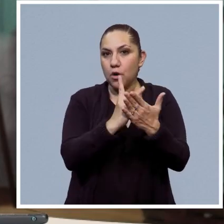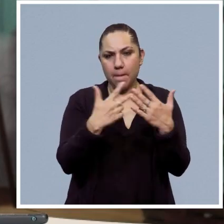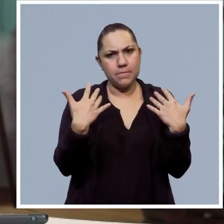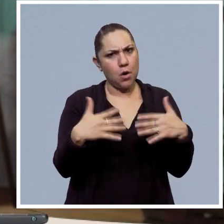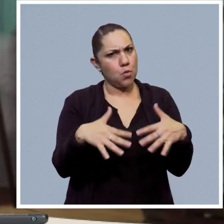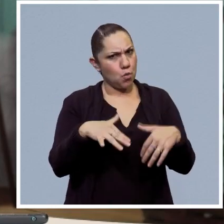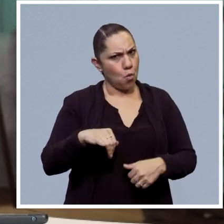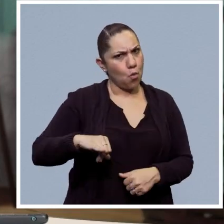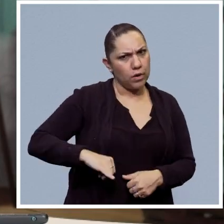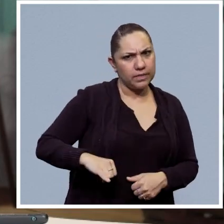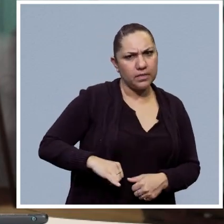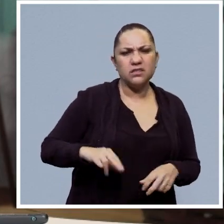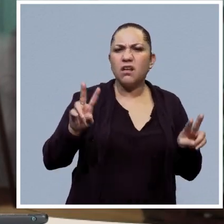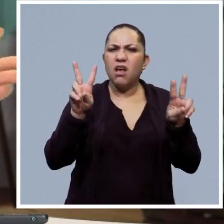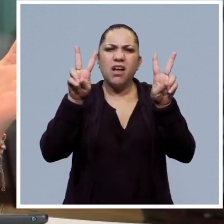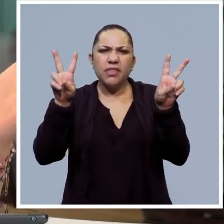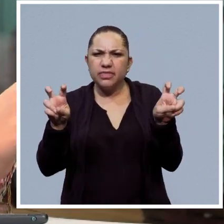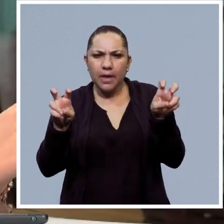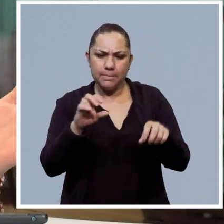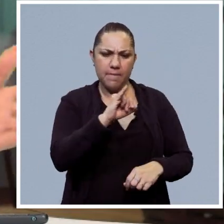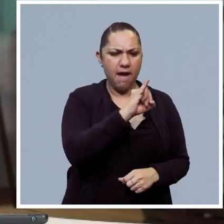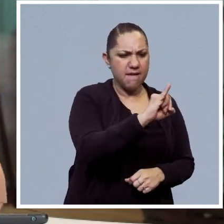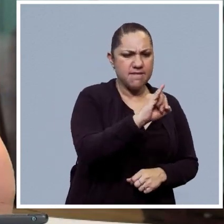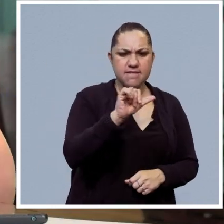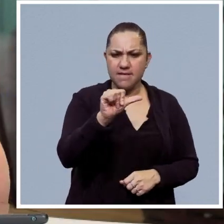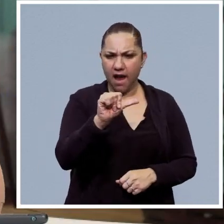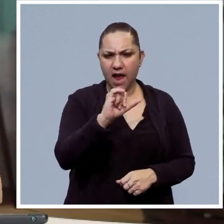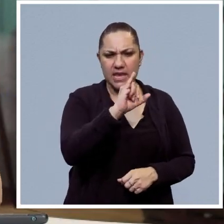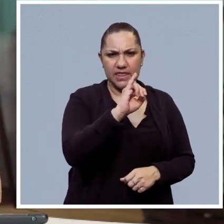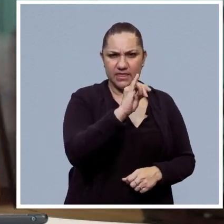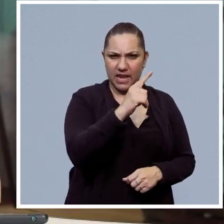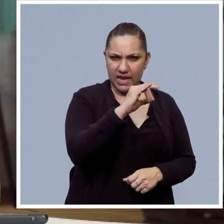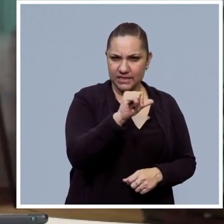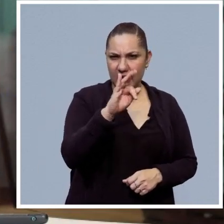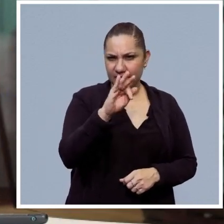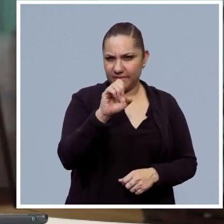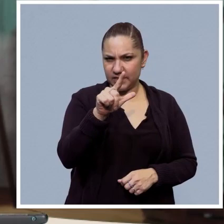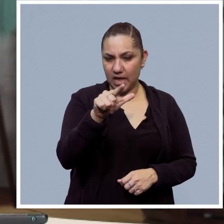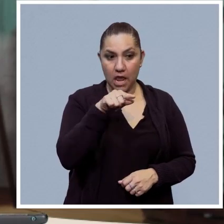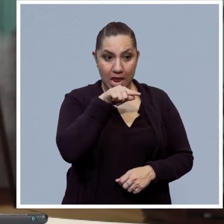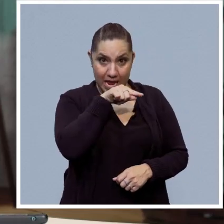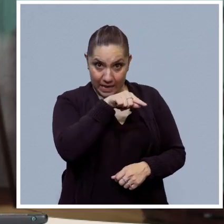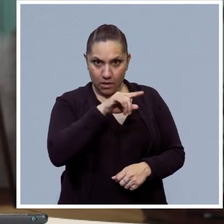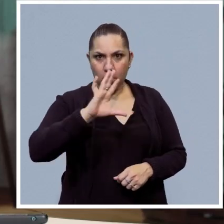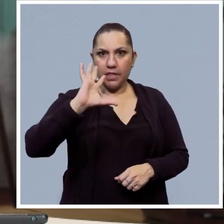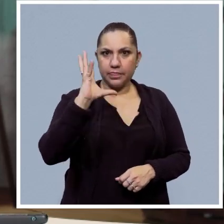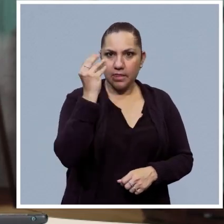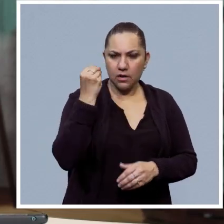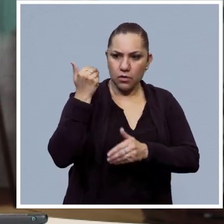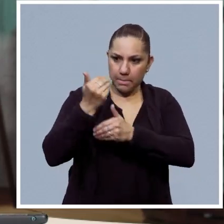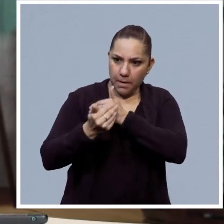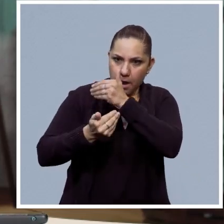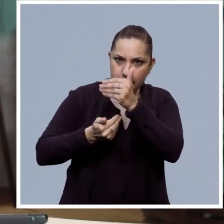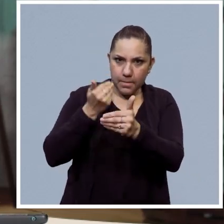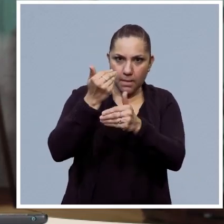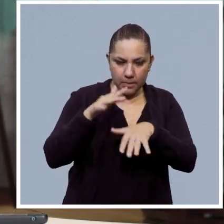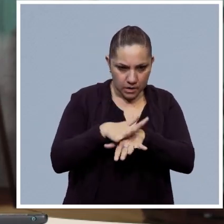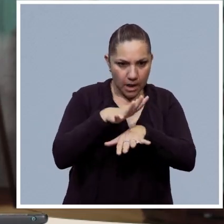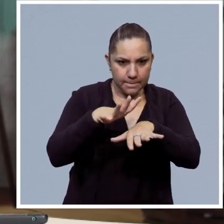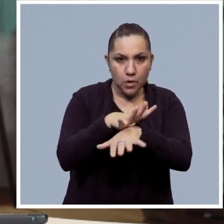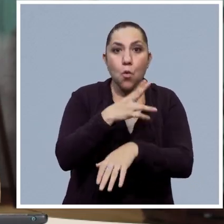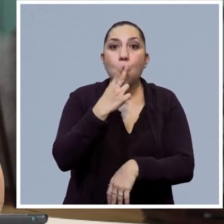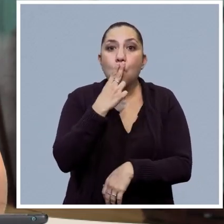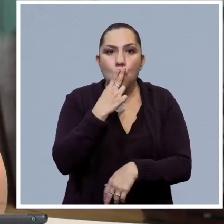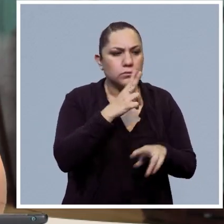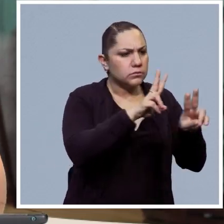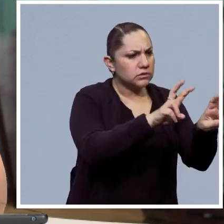muy muy interesante. Vamos a hablar del tema de la inteligencia artificial y es que esta tecnología se ha estado desarrollando cada vez más y